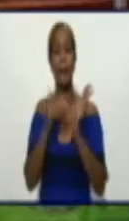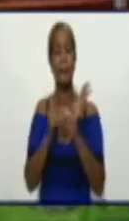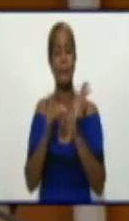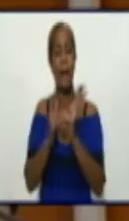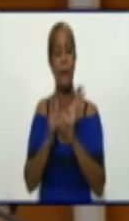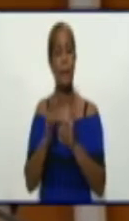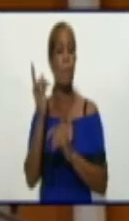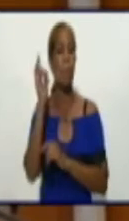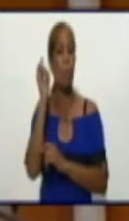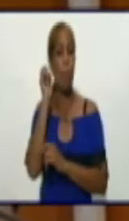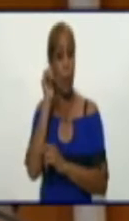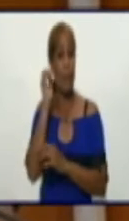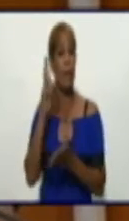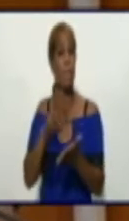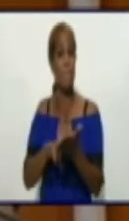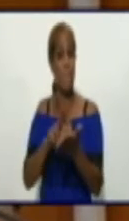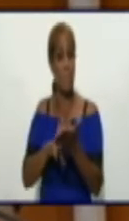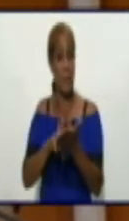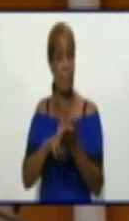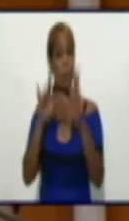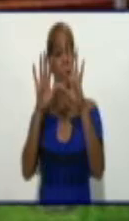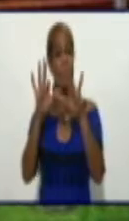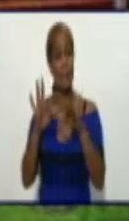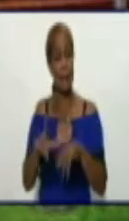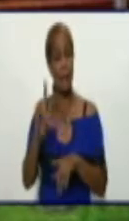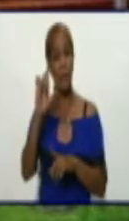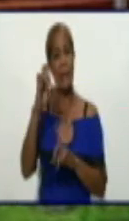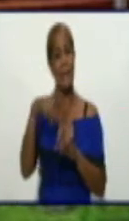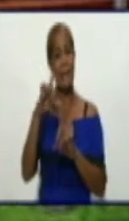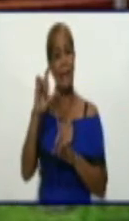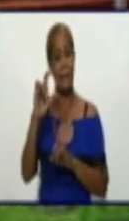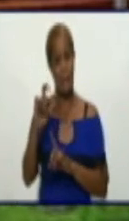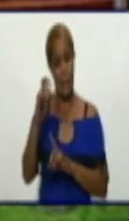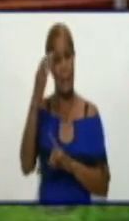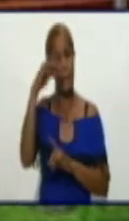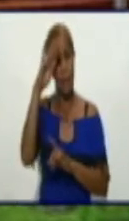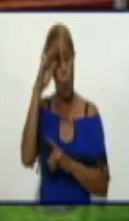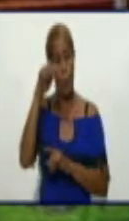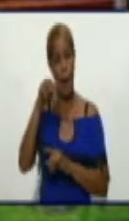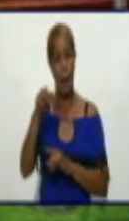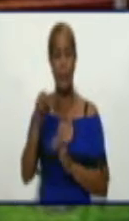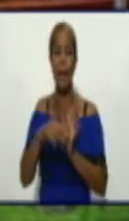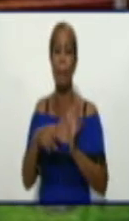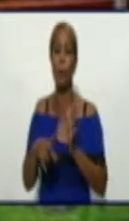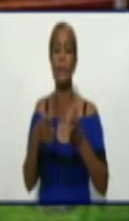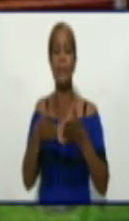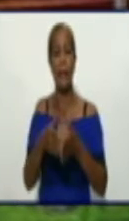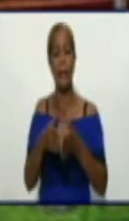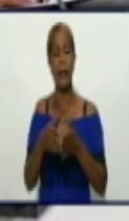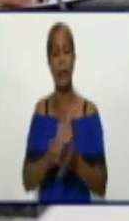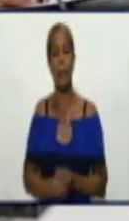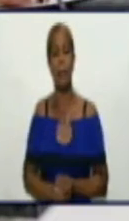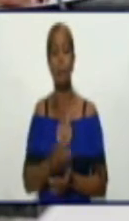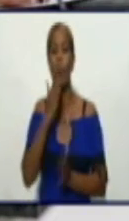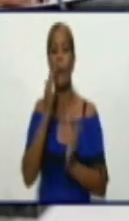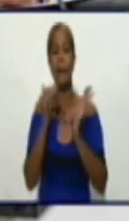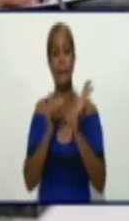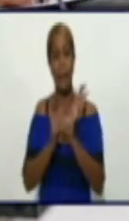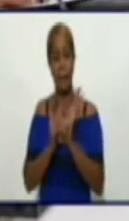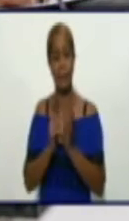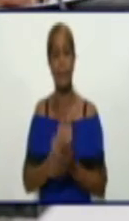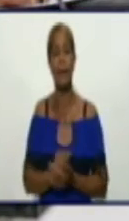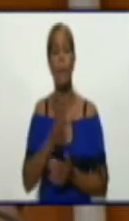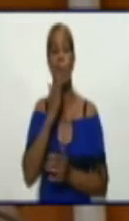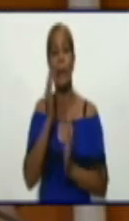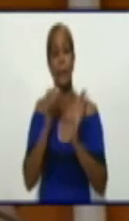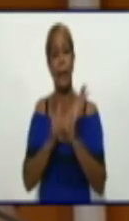Aideza Moravega, miembro del Secretariado de la Central de Trabajadores de Cuba en nuestra provincia de Granmaide. Buenas tardes. Buenas tardes,